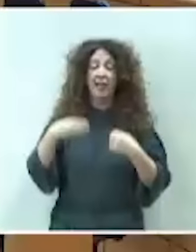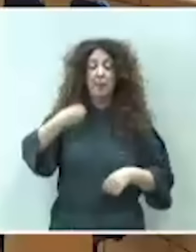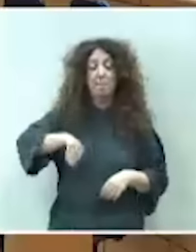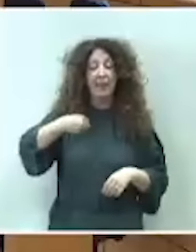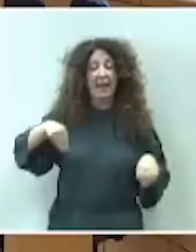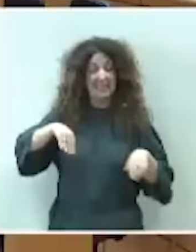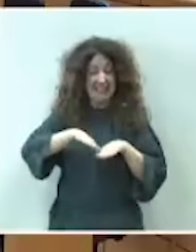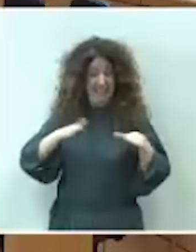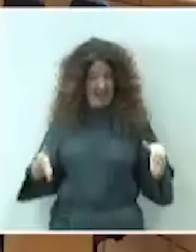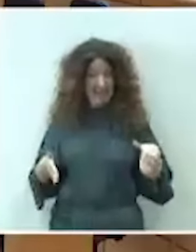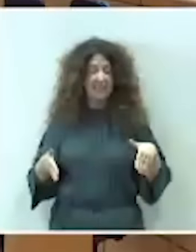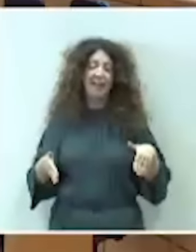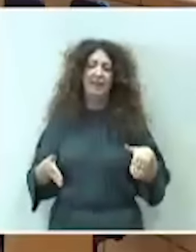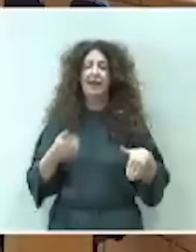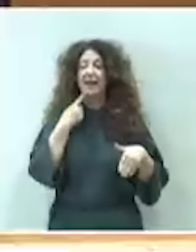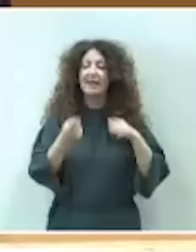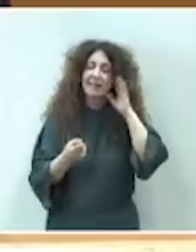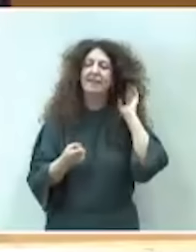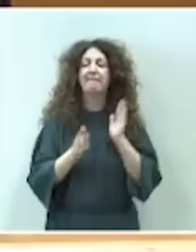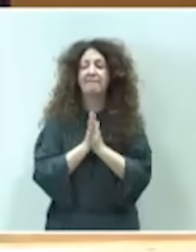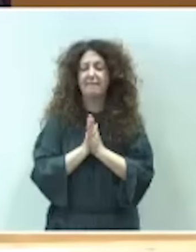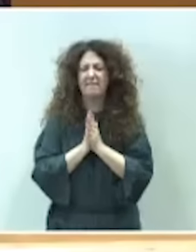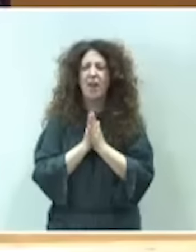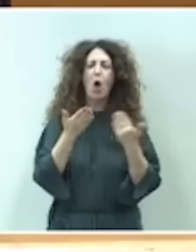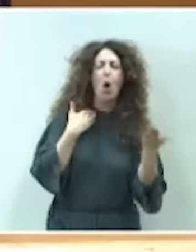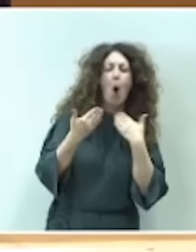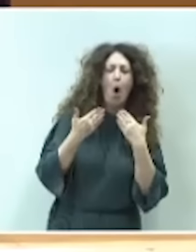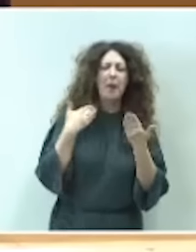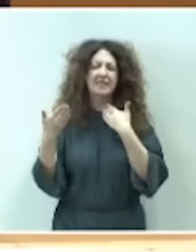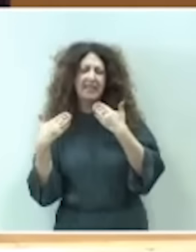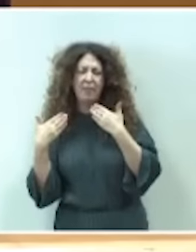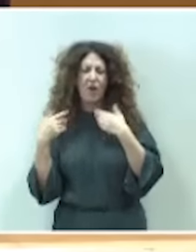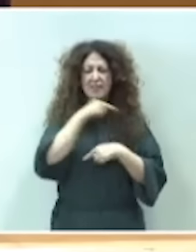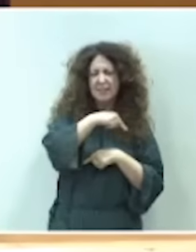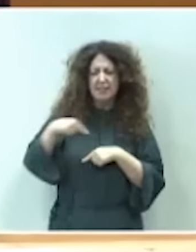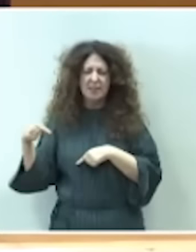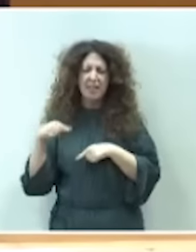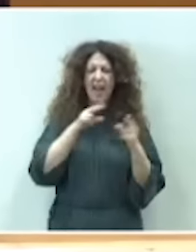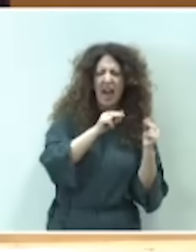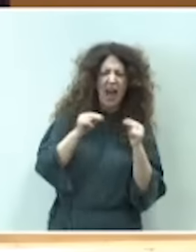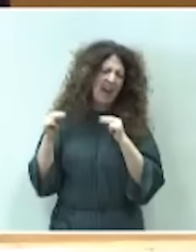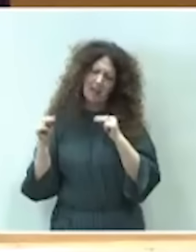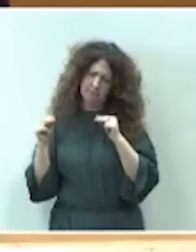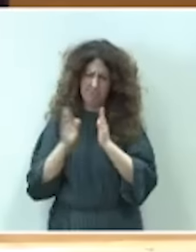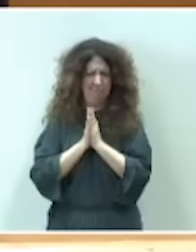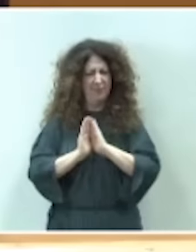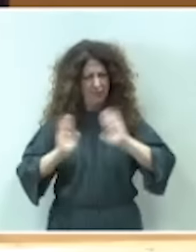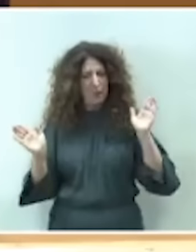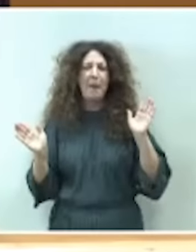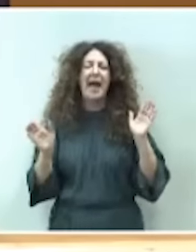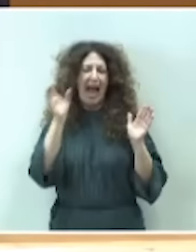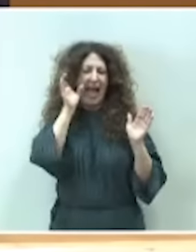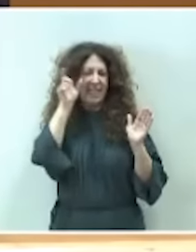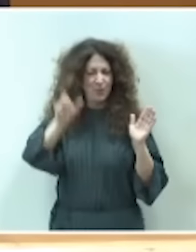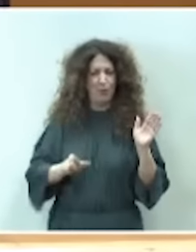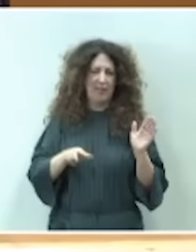ruego en la medida de lo posible que no establezcan conversaciones entre sus señorías para poder escuchar a quien está